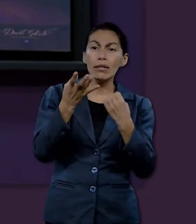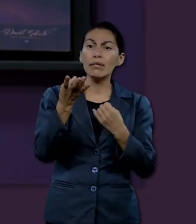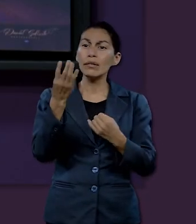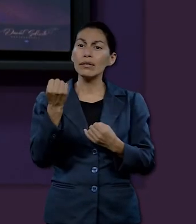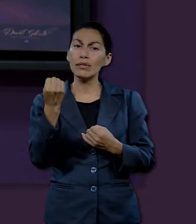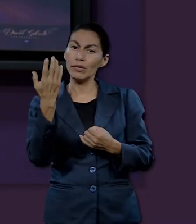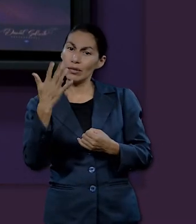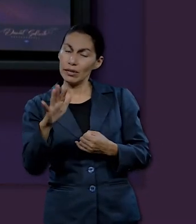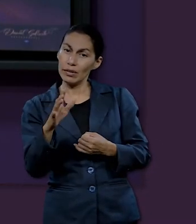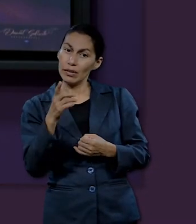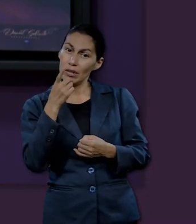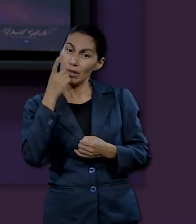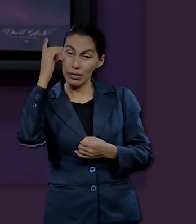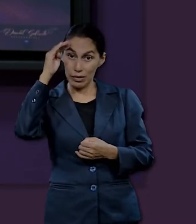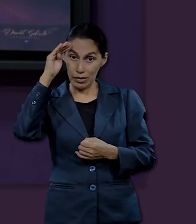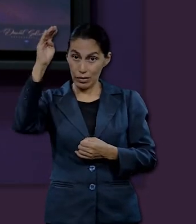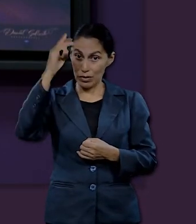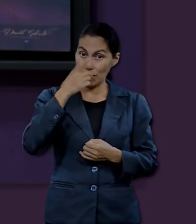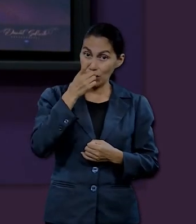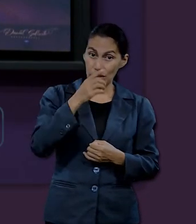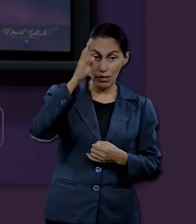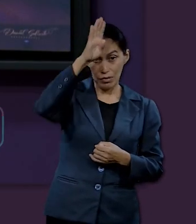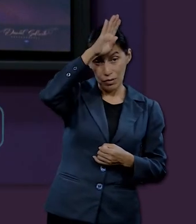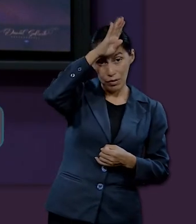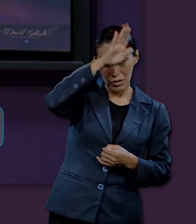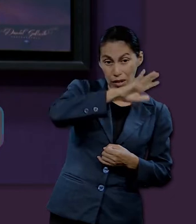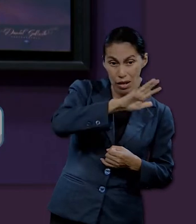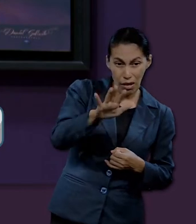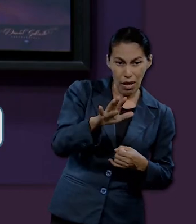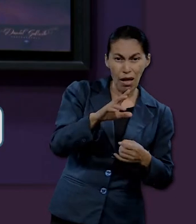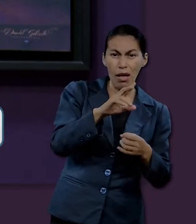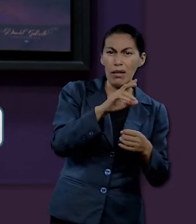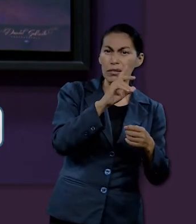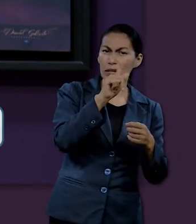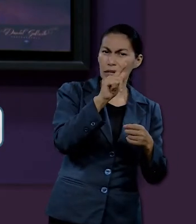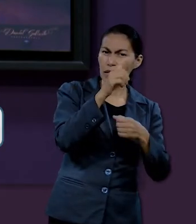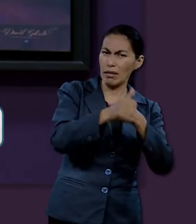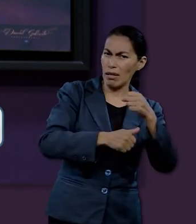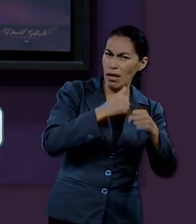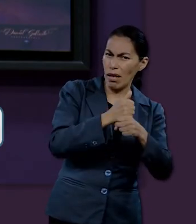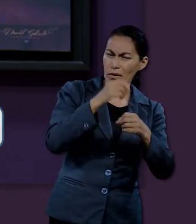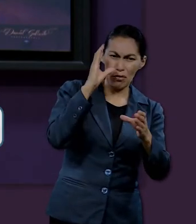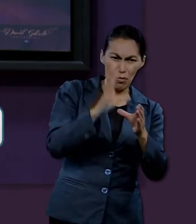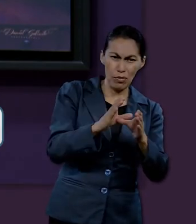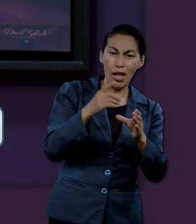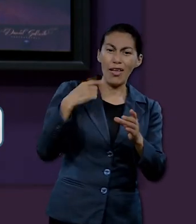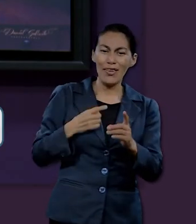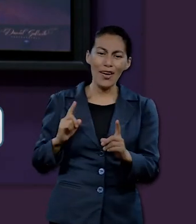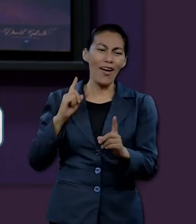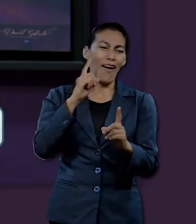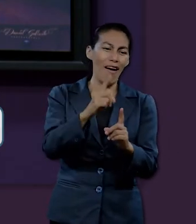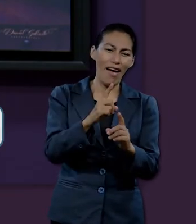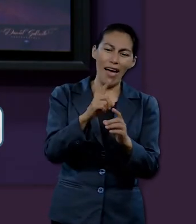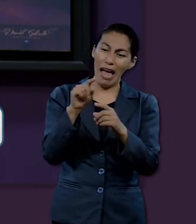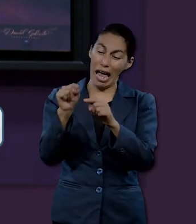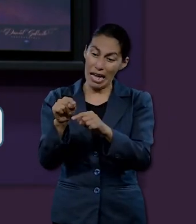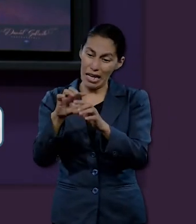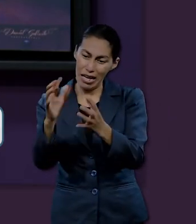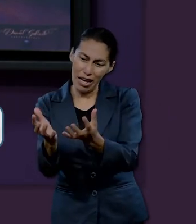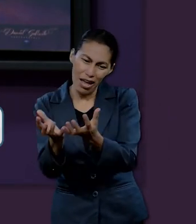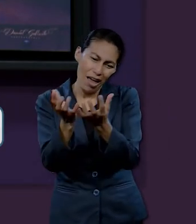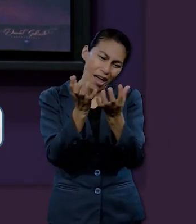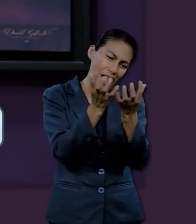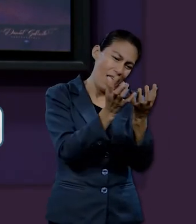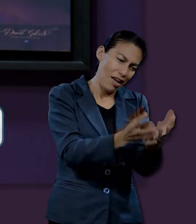encontramos en Jeremías 29.10. Así dice el Señor, cuando Babilonia se le haya cumplido los 70 años, yo los visitaré y haré honor